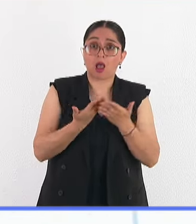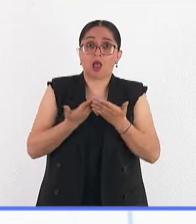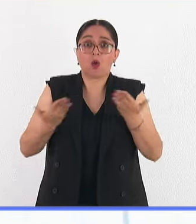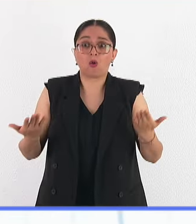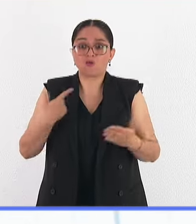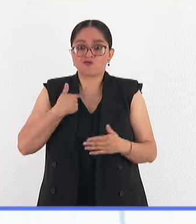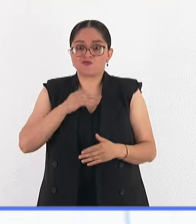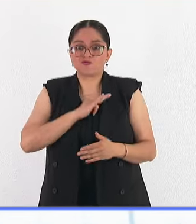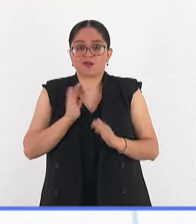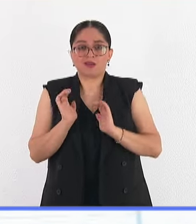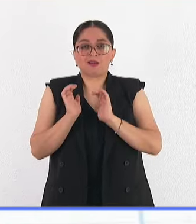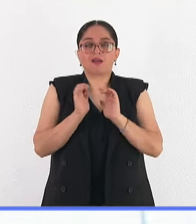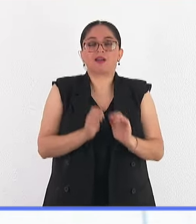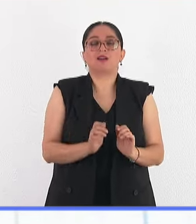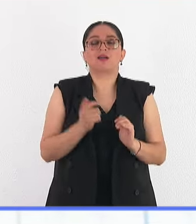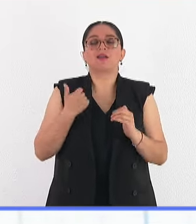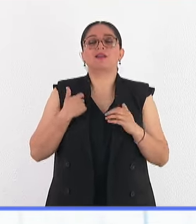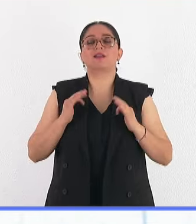saber que iba a poder empezar.